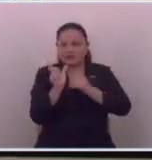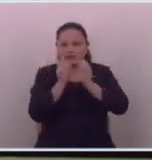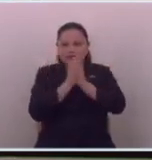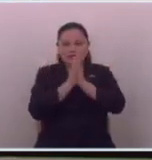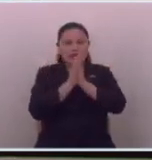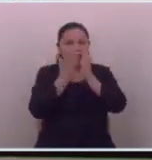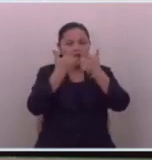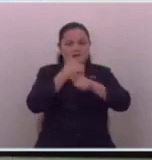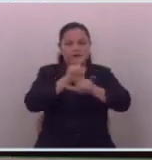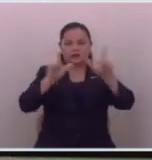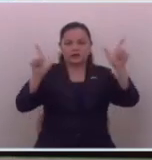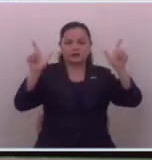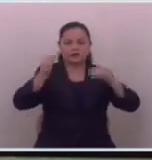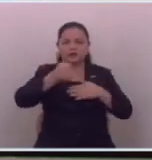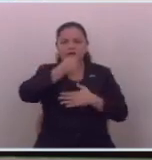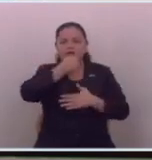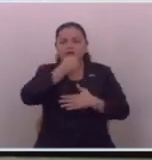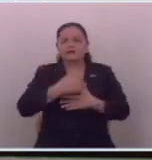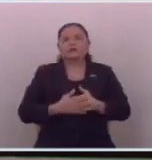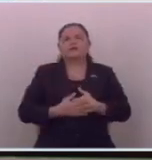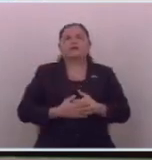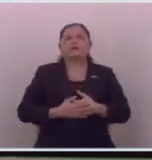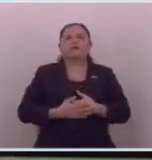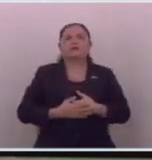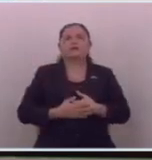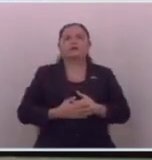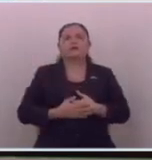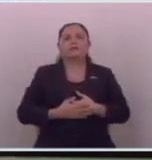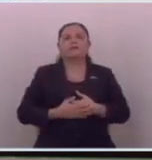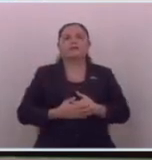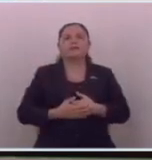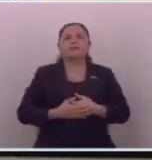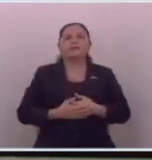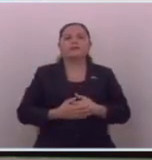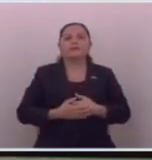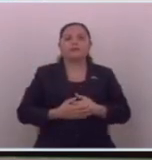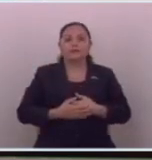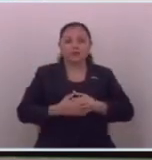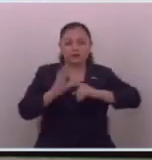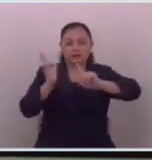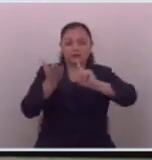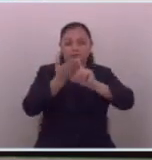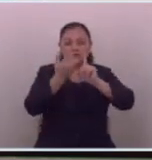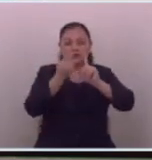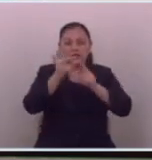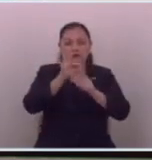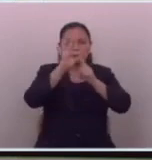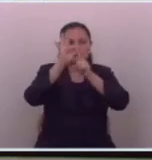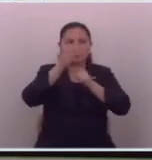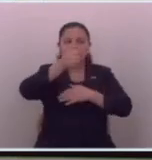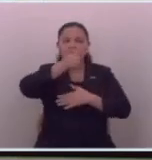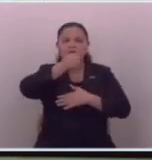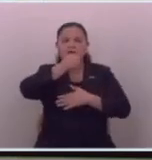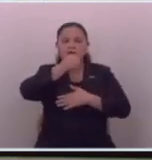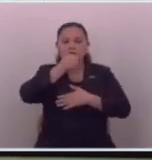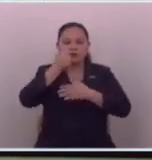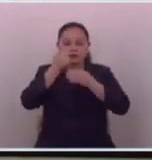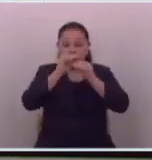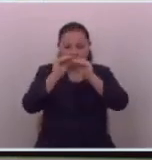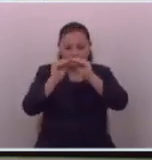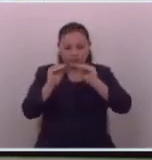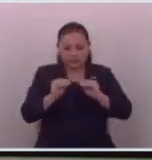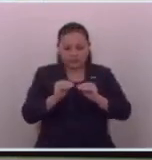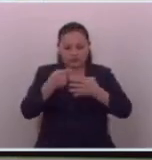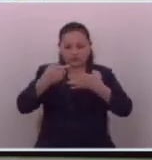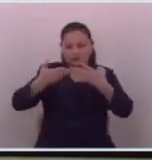libertad de prensa es el otorga a las personas especialmente los periodistas y editores el